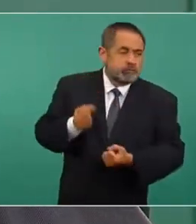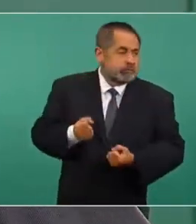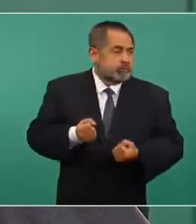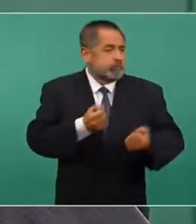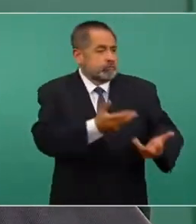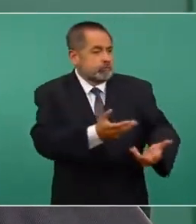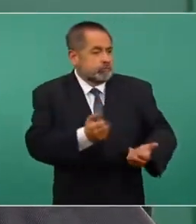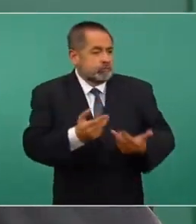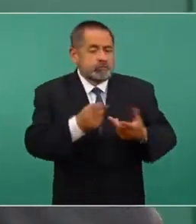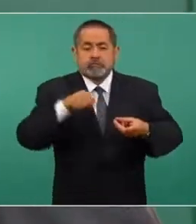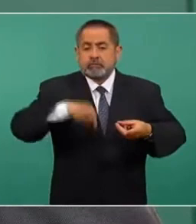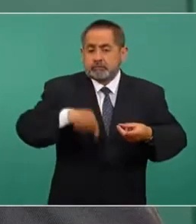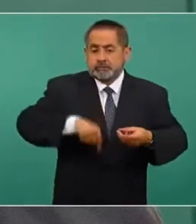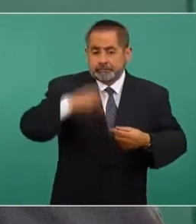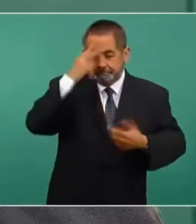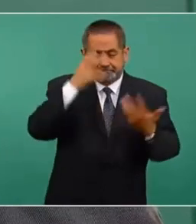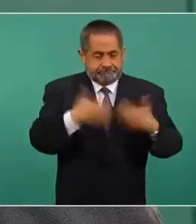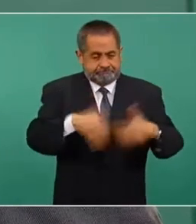envasan aquí.